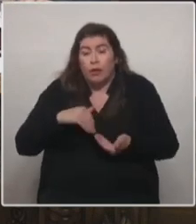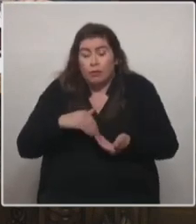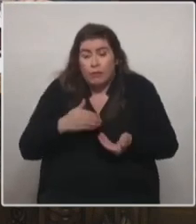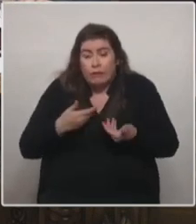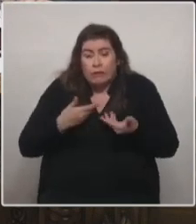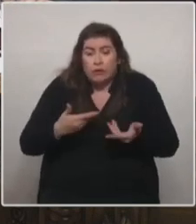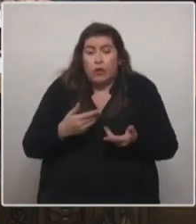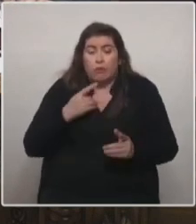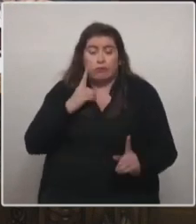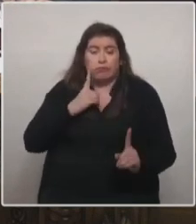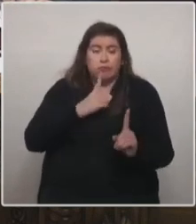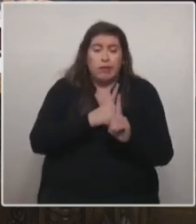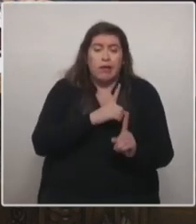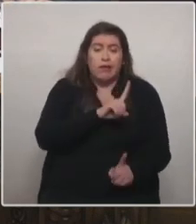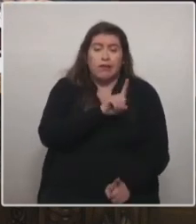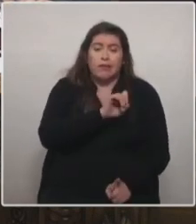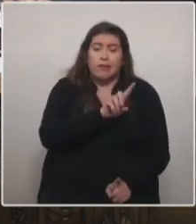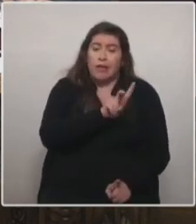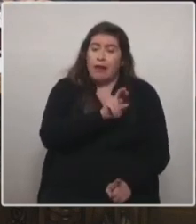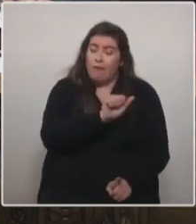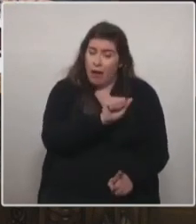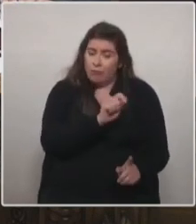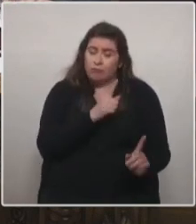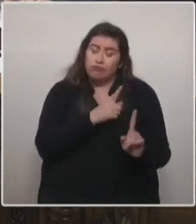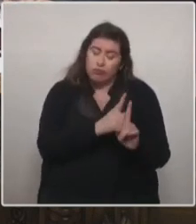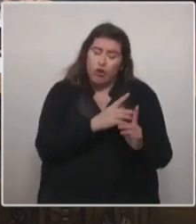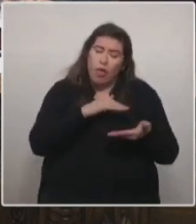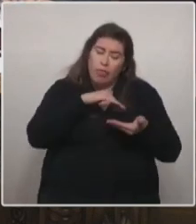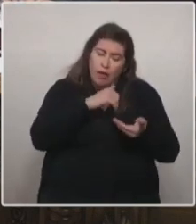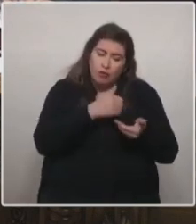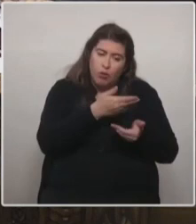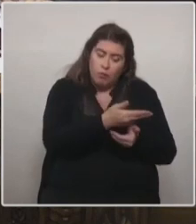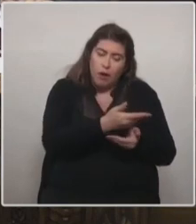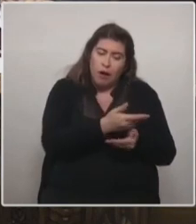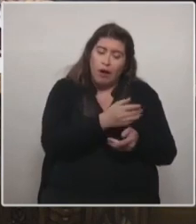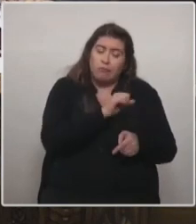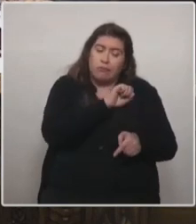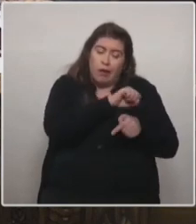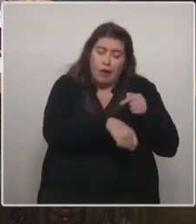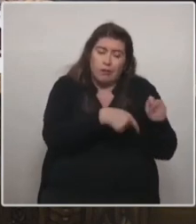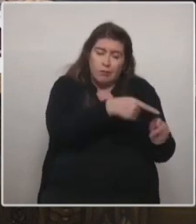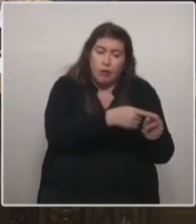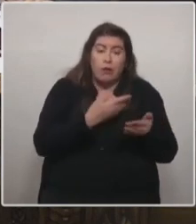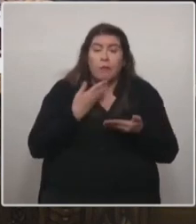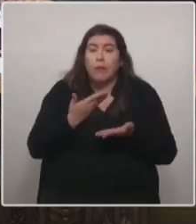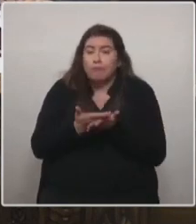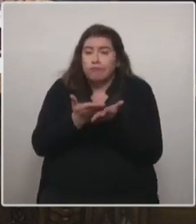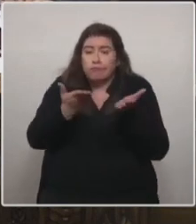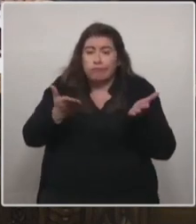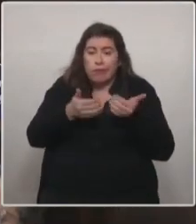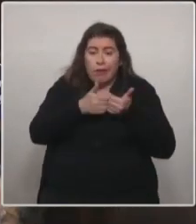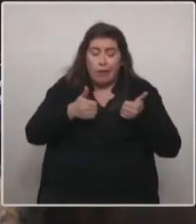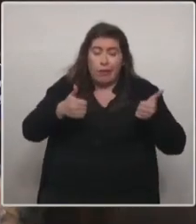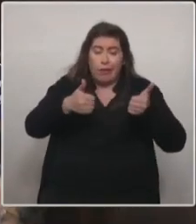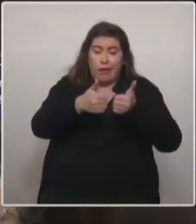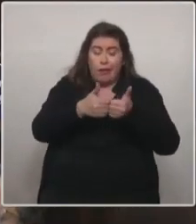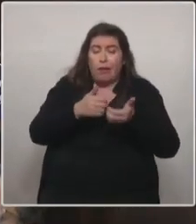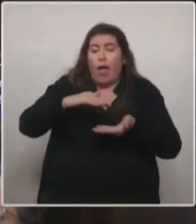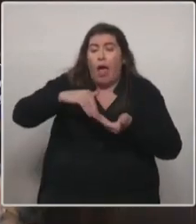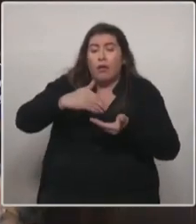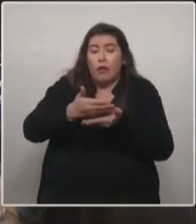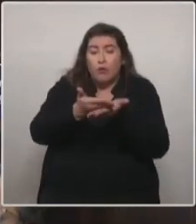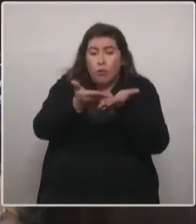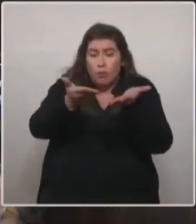Silva, le pedí mis disculpas, él las aceptó. Le ofrezco también mis disculpas a la mesa por los problemas que le pudo haber ocasionado.